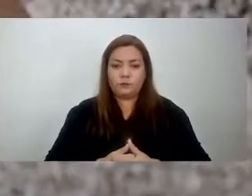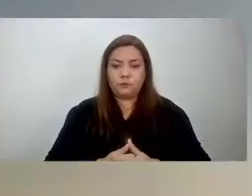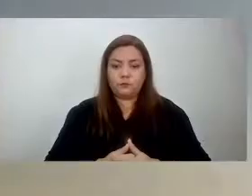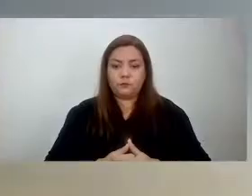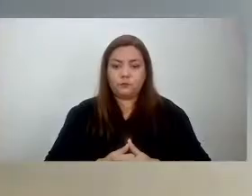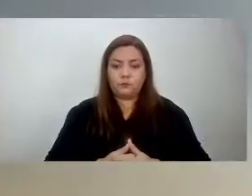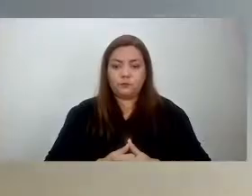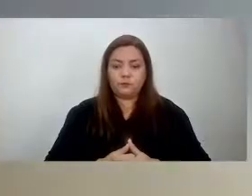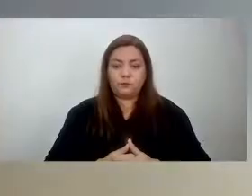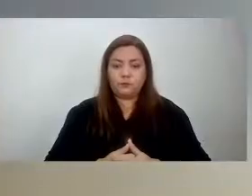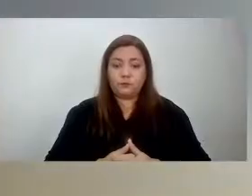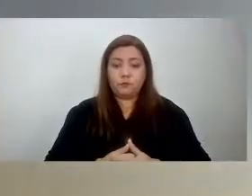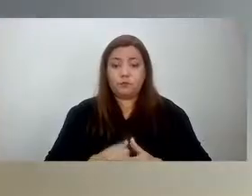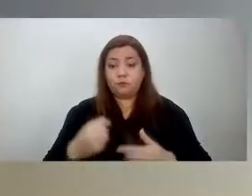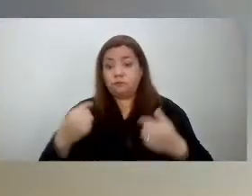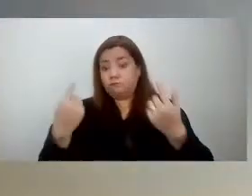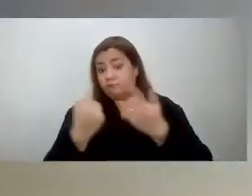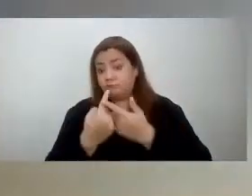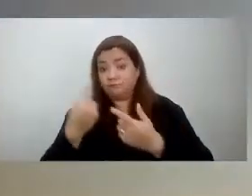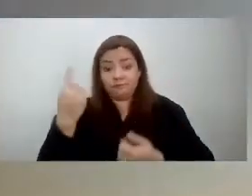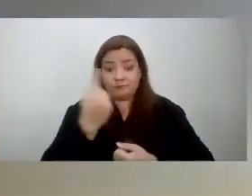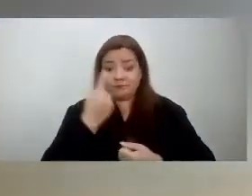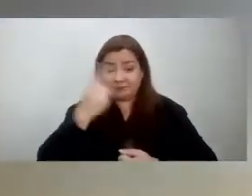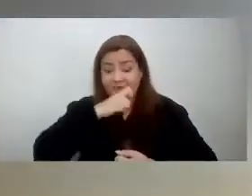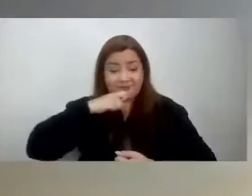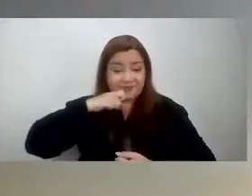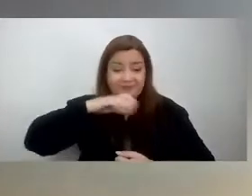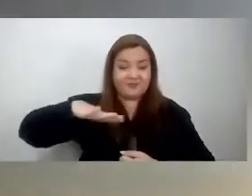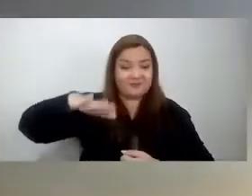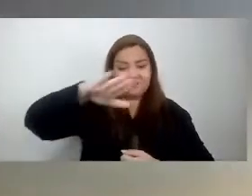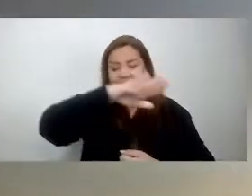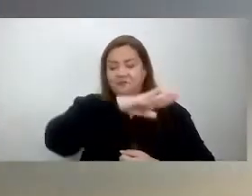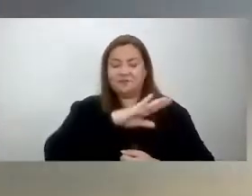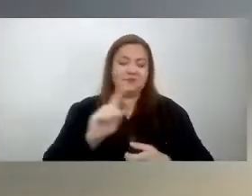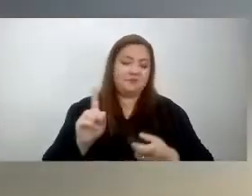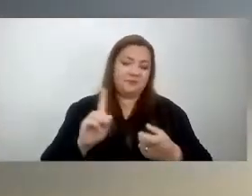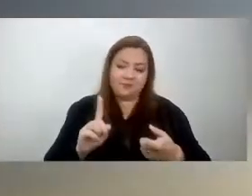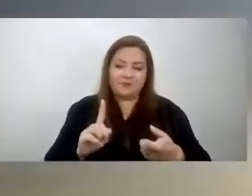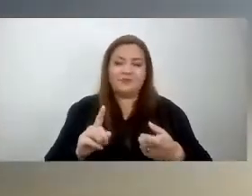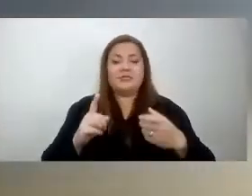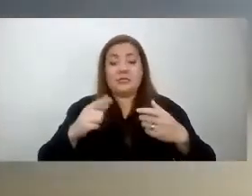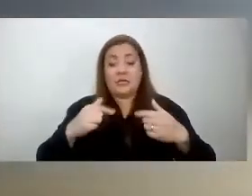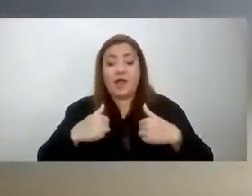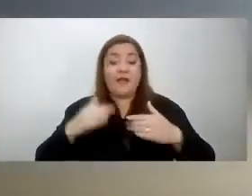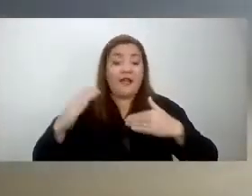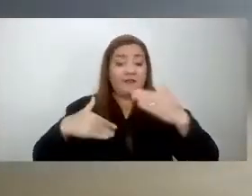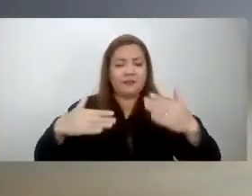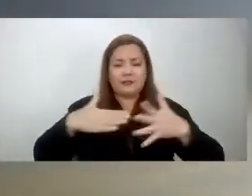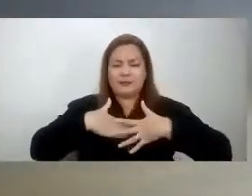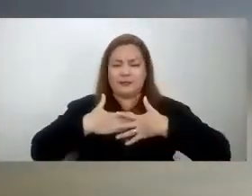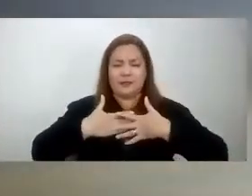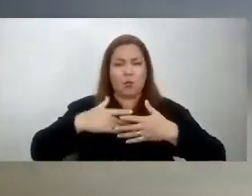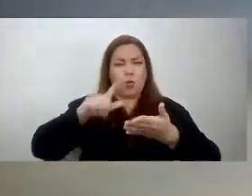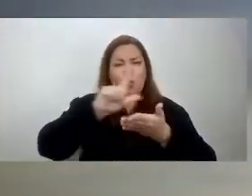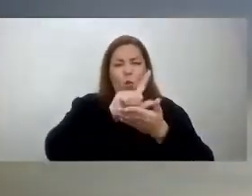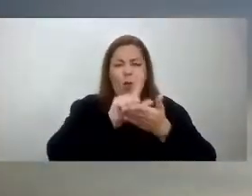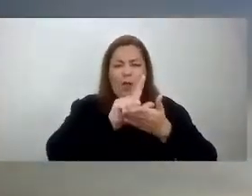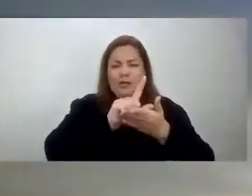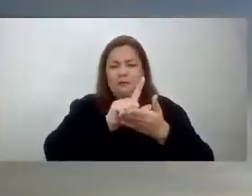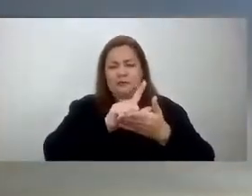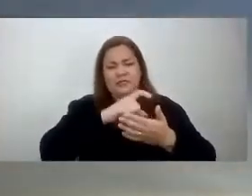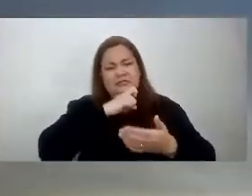no estamos solos en este desierto si bien lo sentimos como un territorio desolado